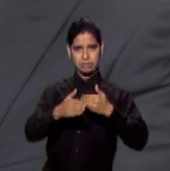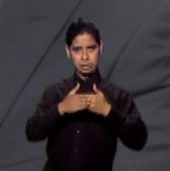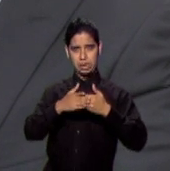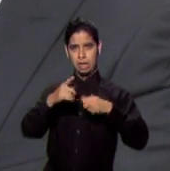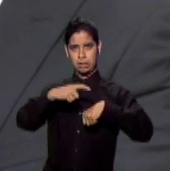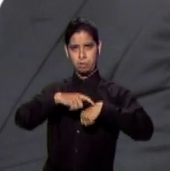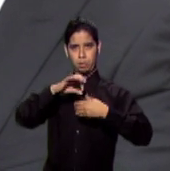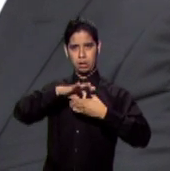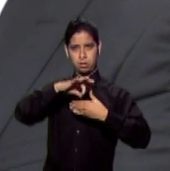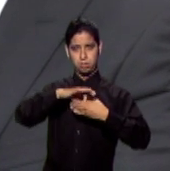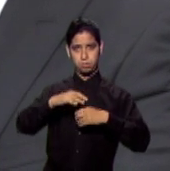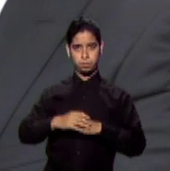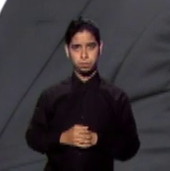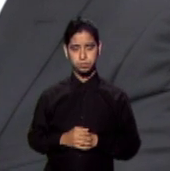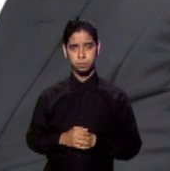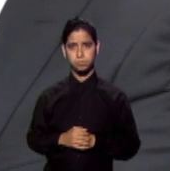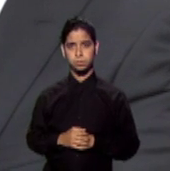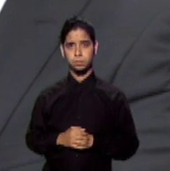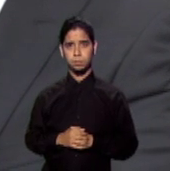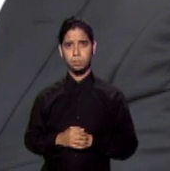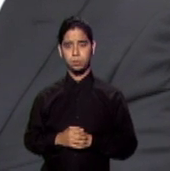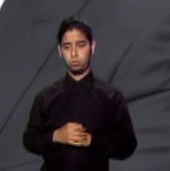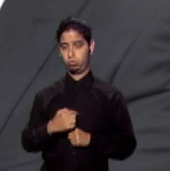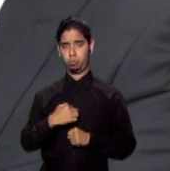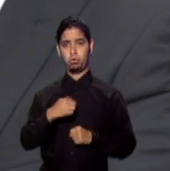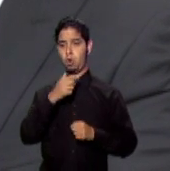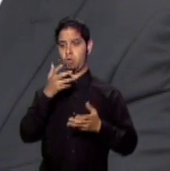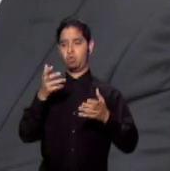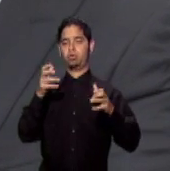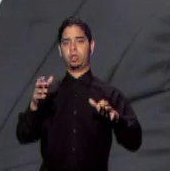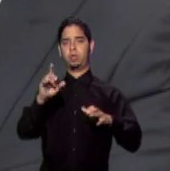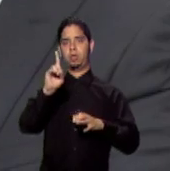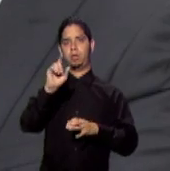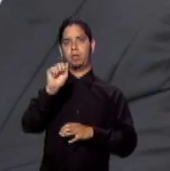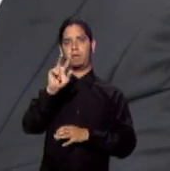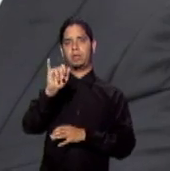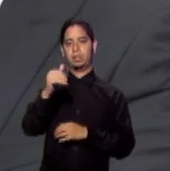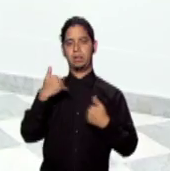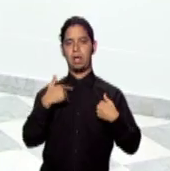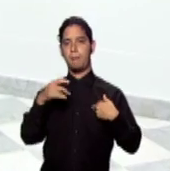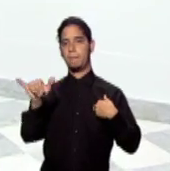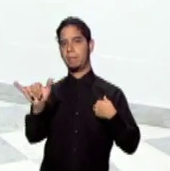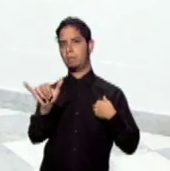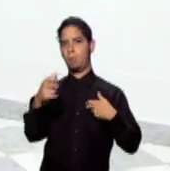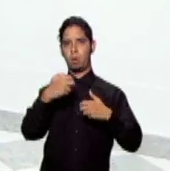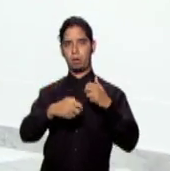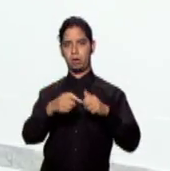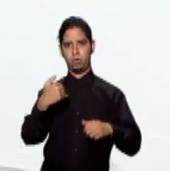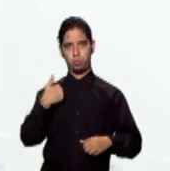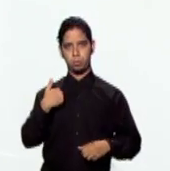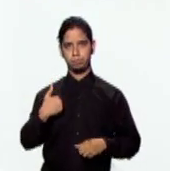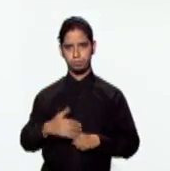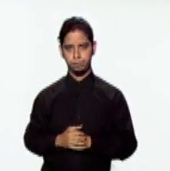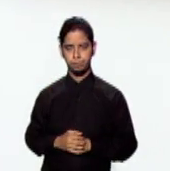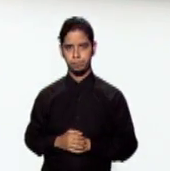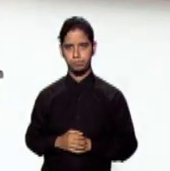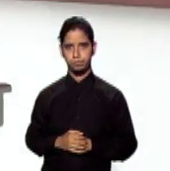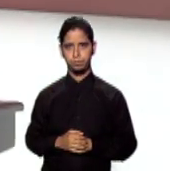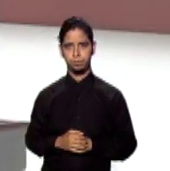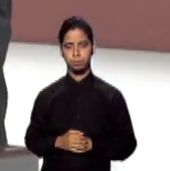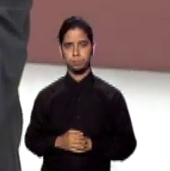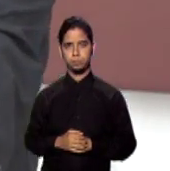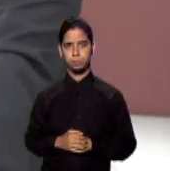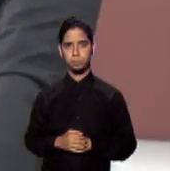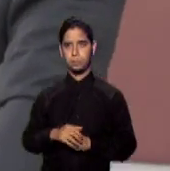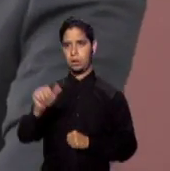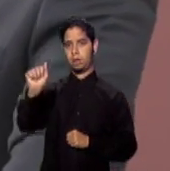las elecciones? Yo no quiero que David tenga en su gobierno las mismas piedras en el camino que tuve yo. Alejandro García Padilla asegura que tarde o